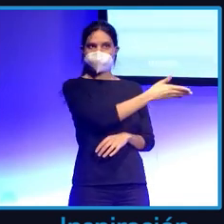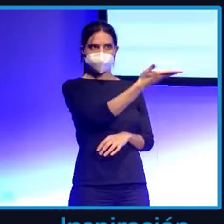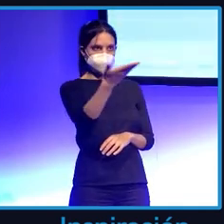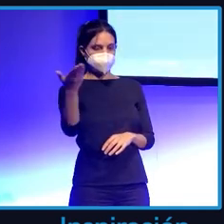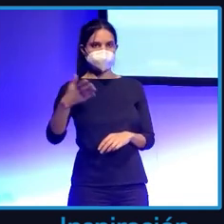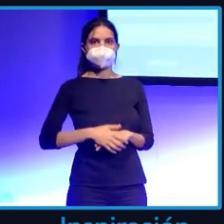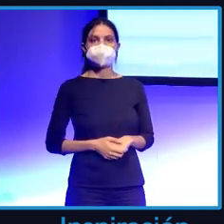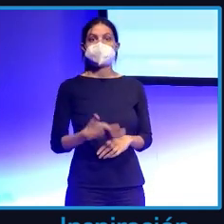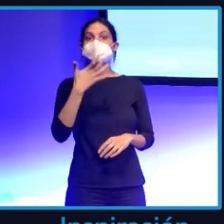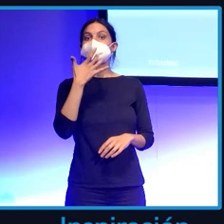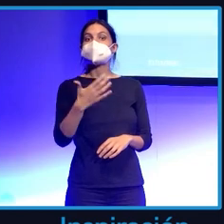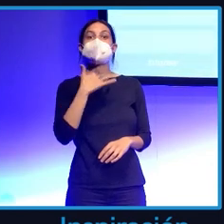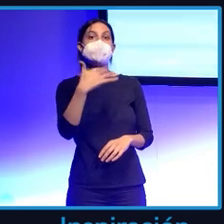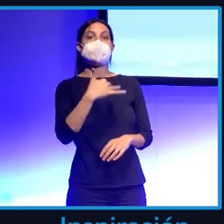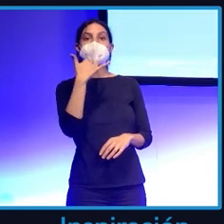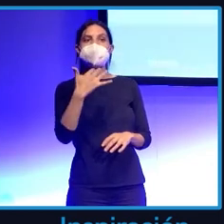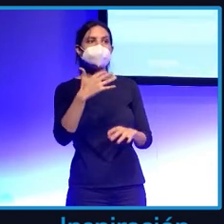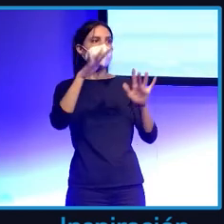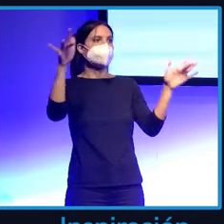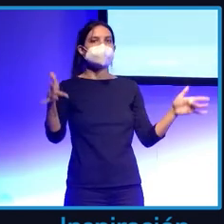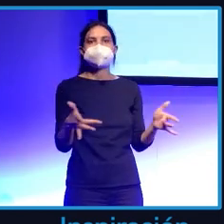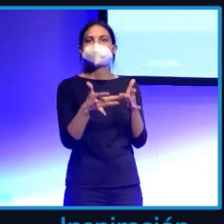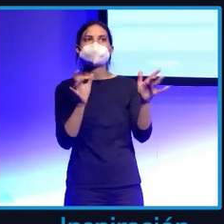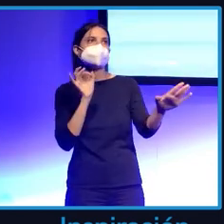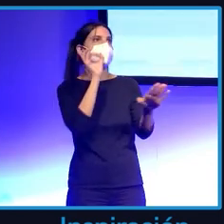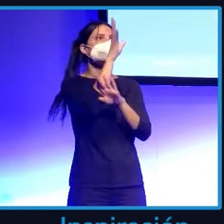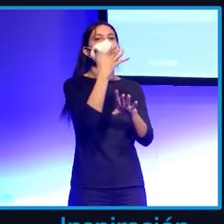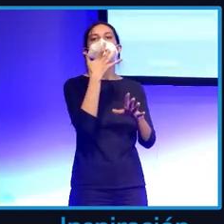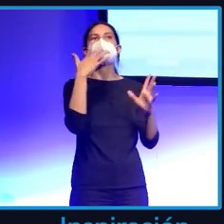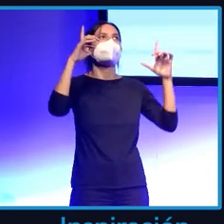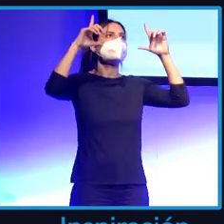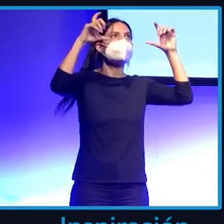subimos algún tipo de dato, ya sea ser una foto,